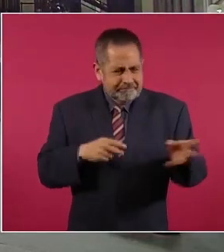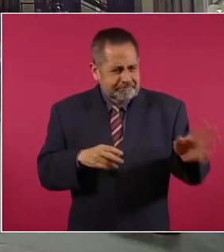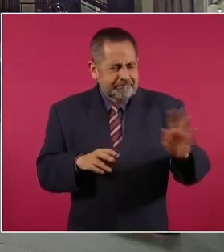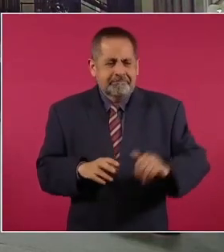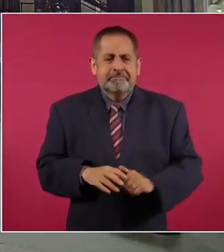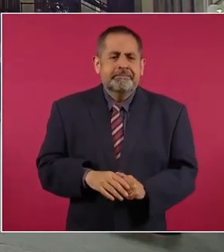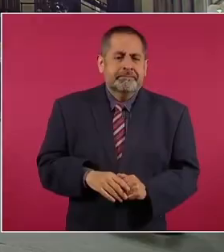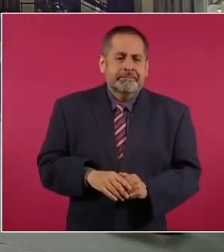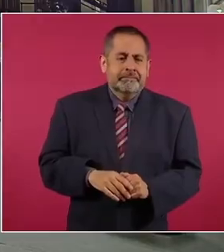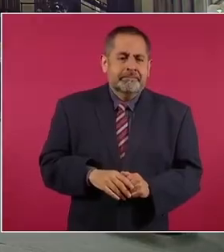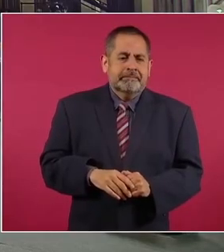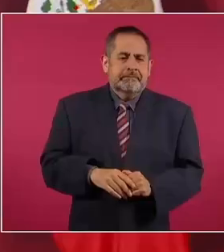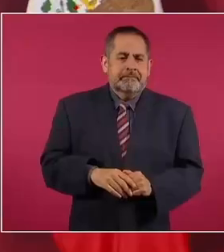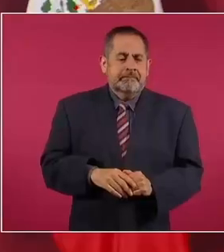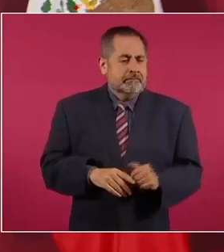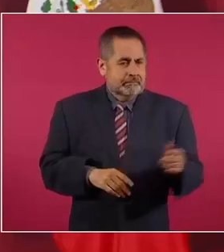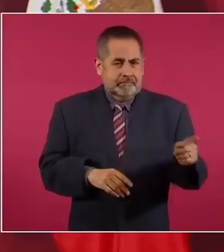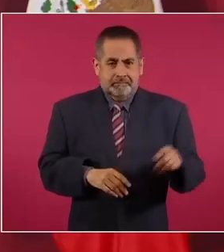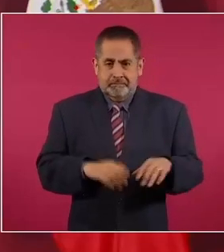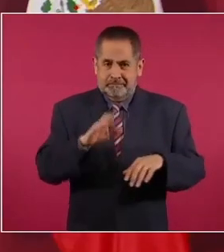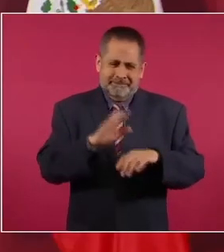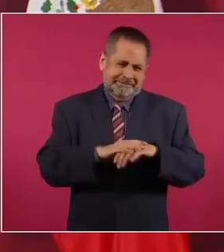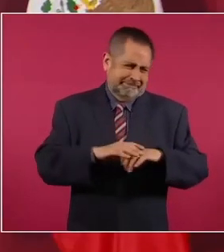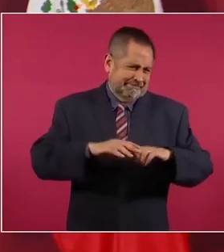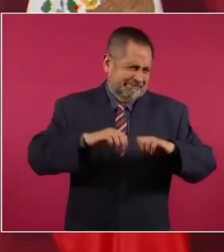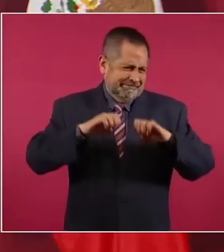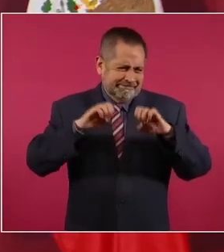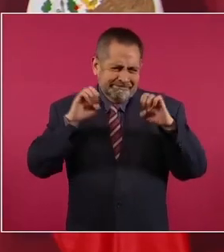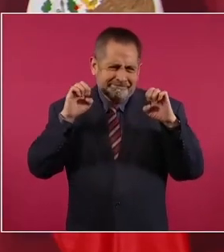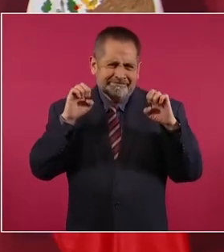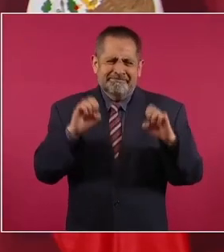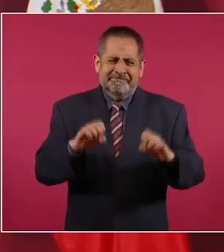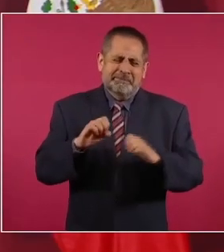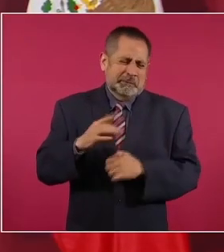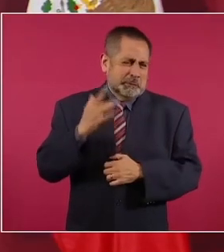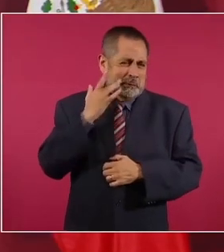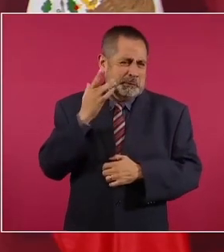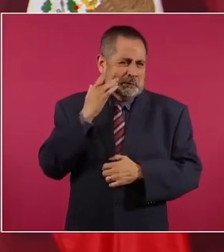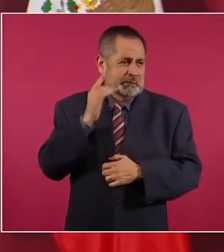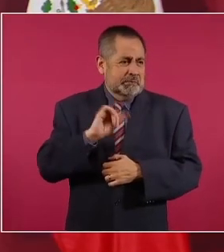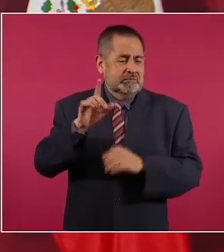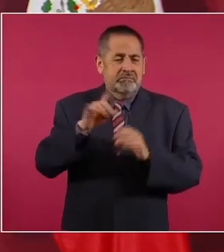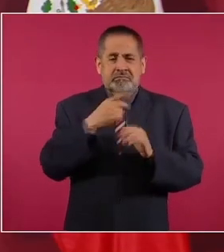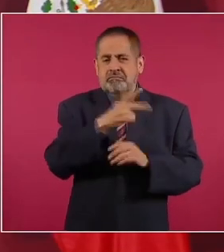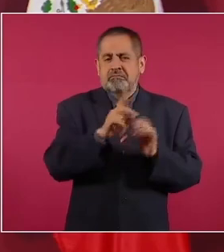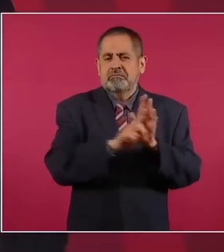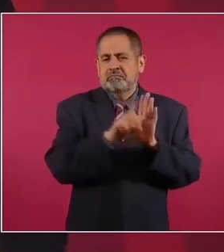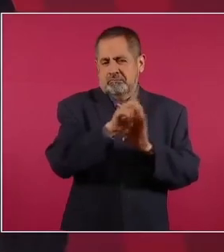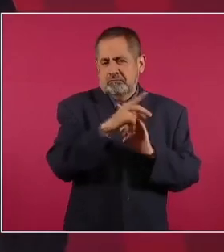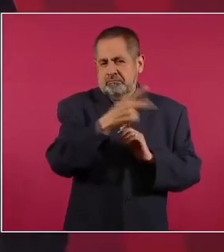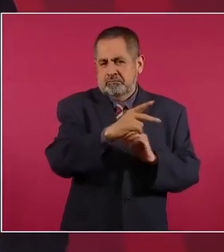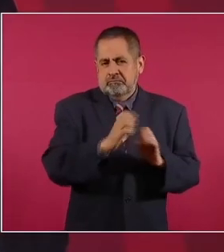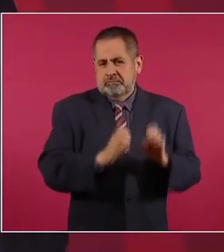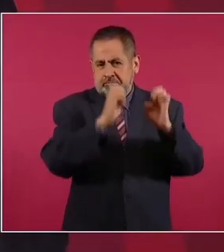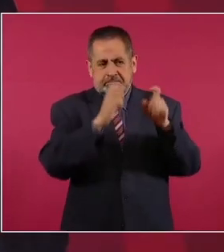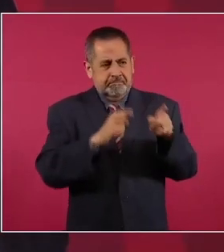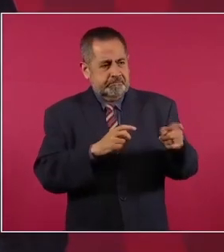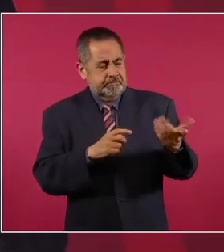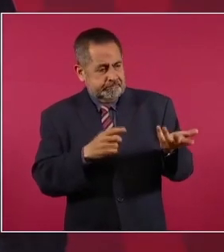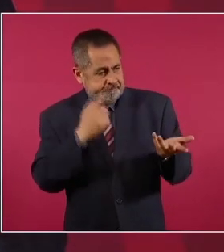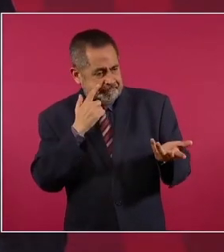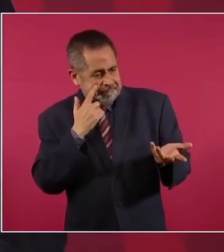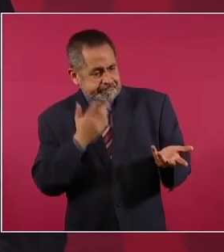de los más lujosos, extravagantes de México,